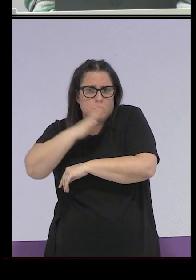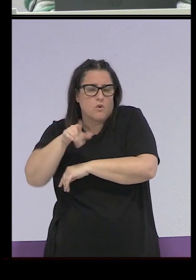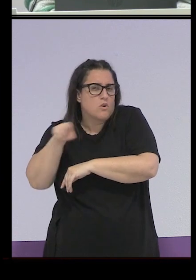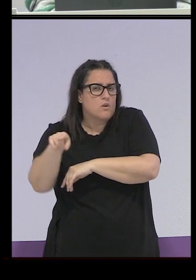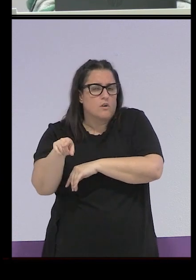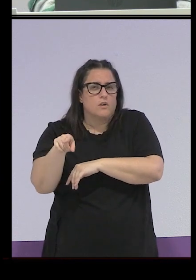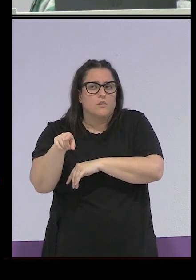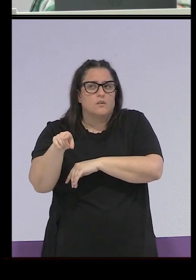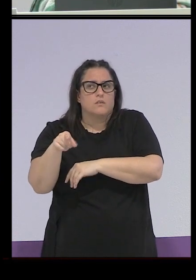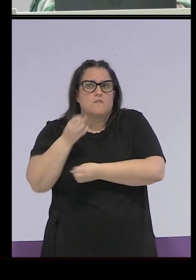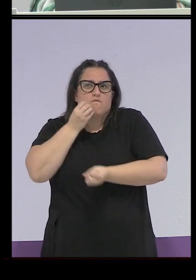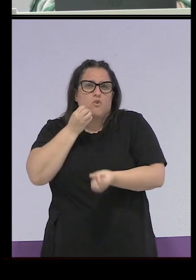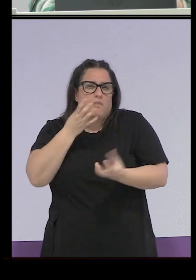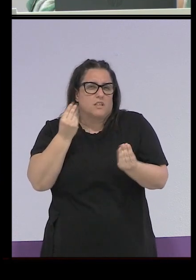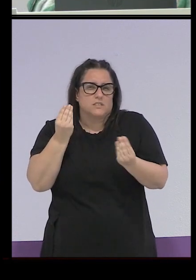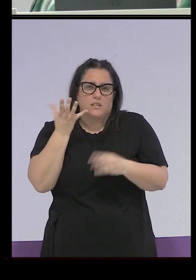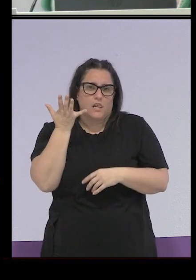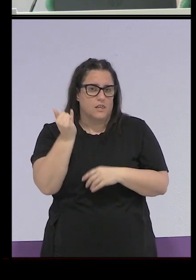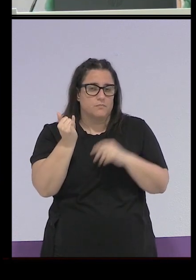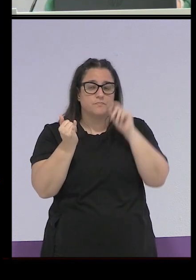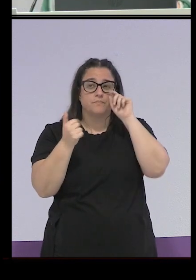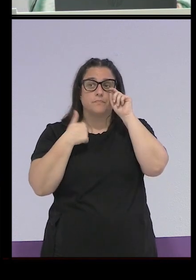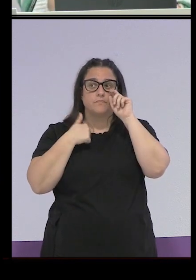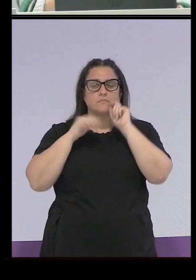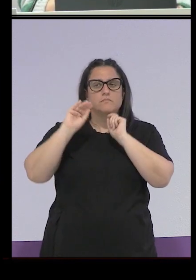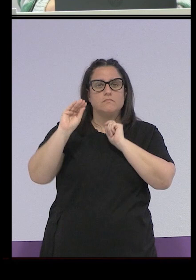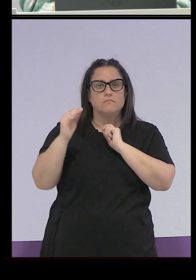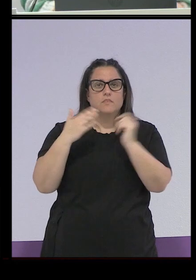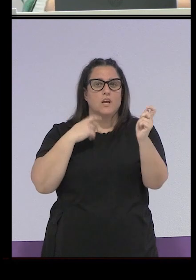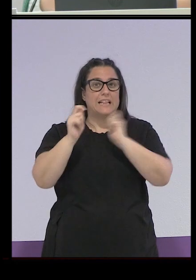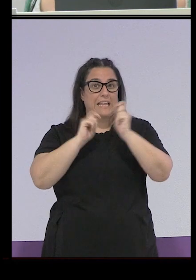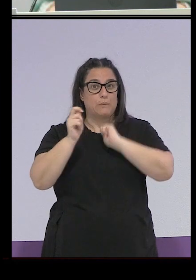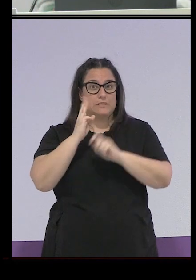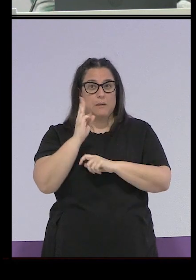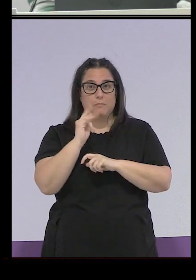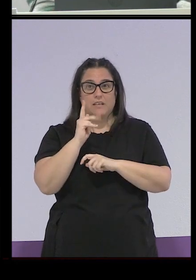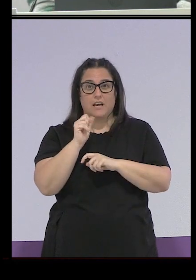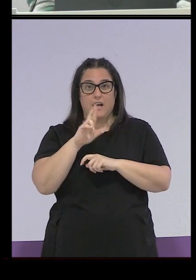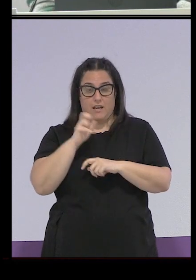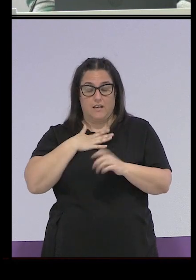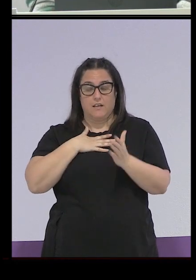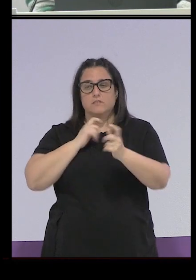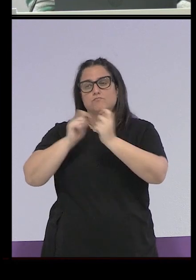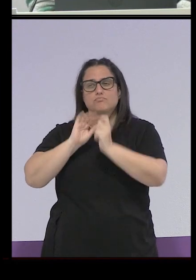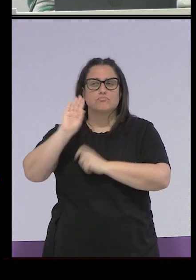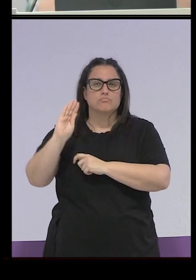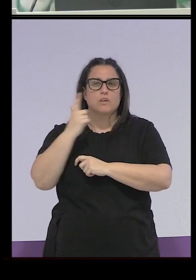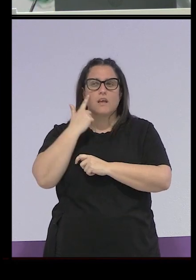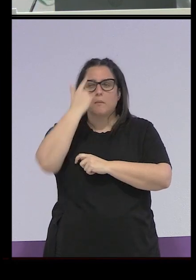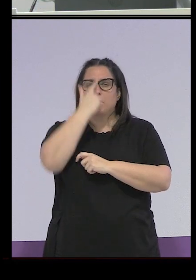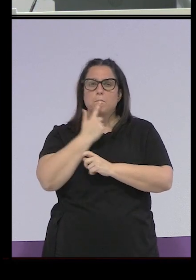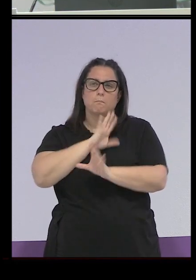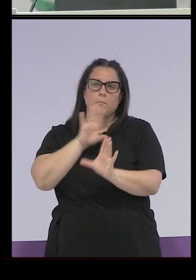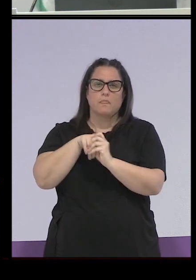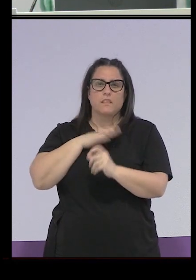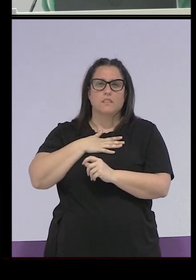información tremenda, ¿no? Y cuando yo le preguntaba por una entrevista en Pícara que qué perfil de mujeres eran las que iban al